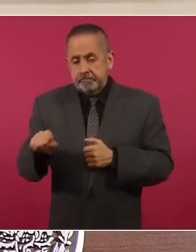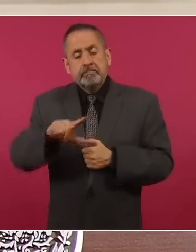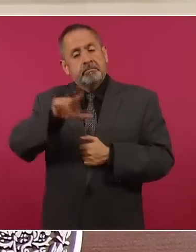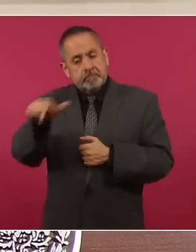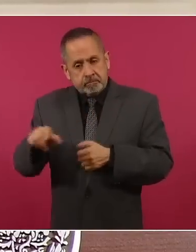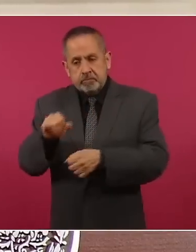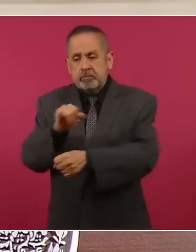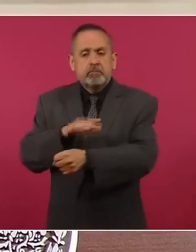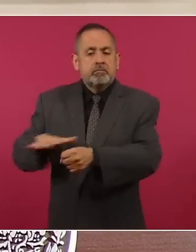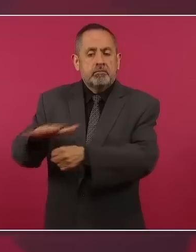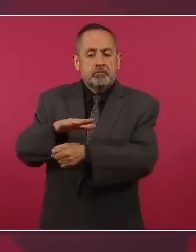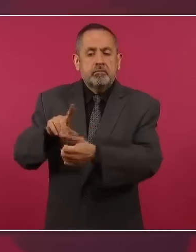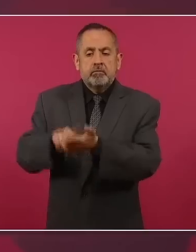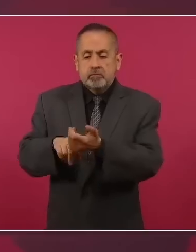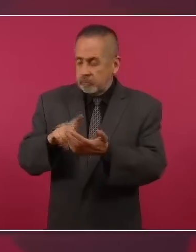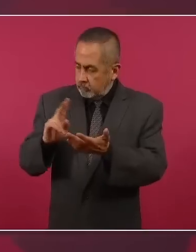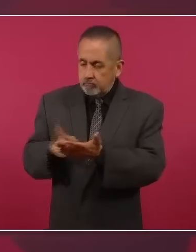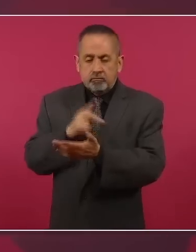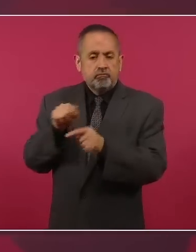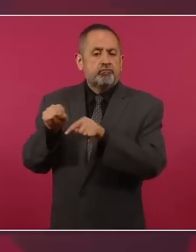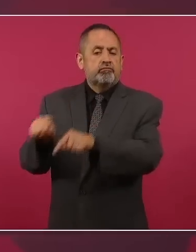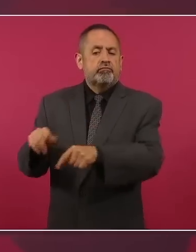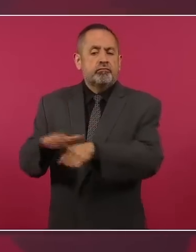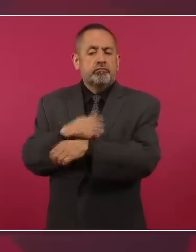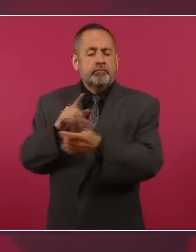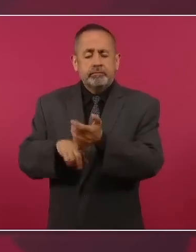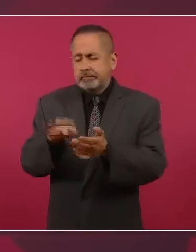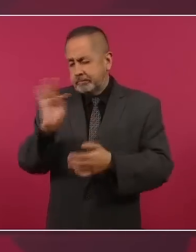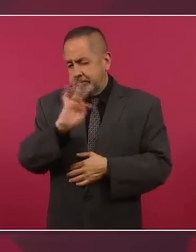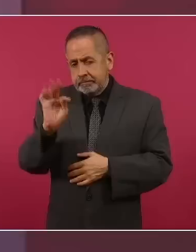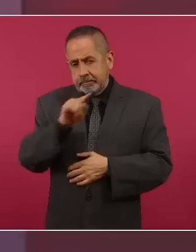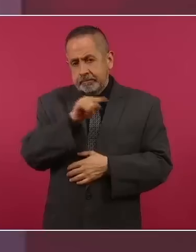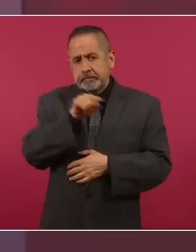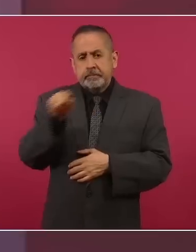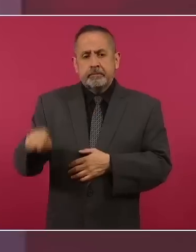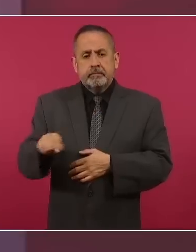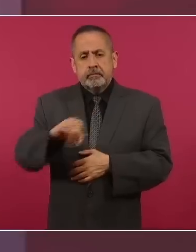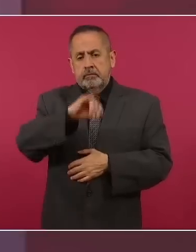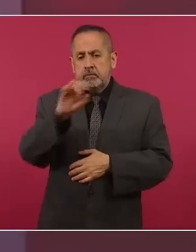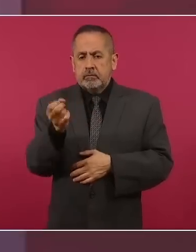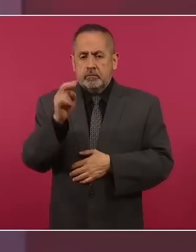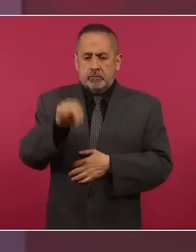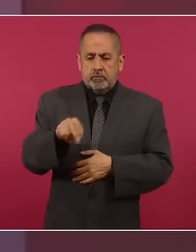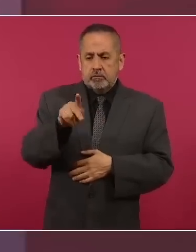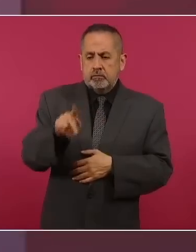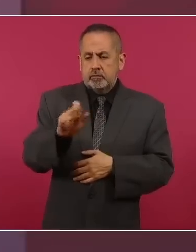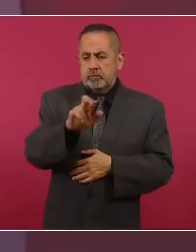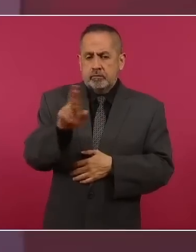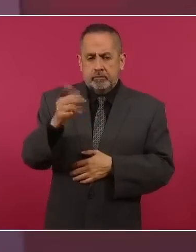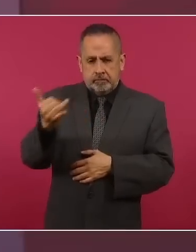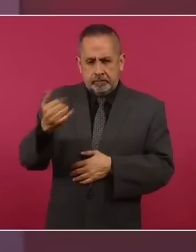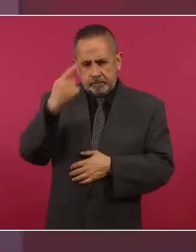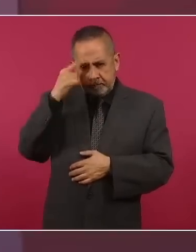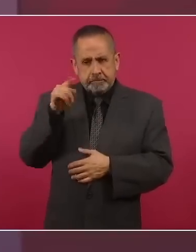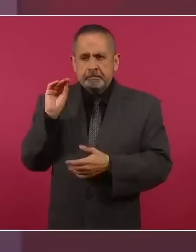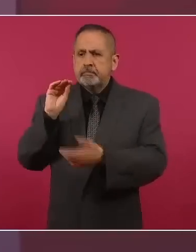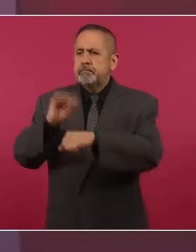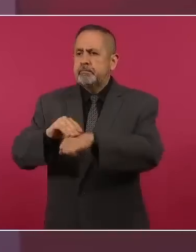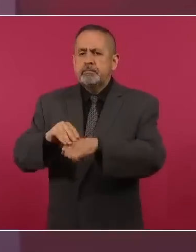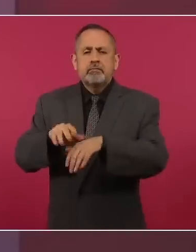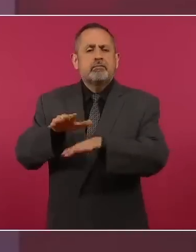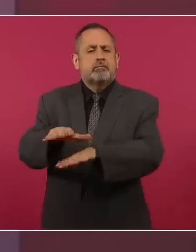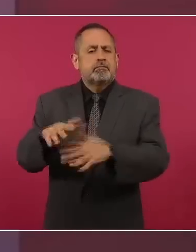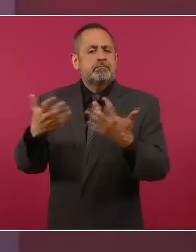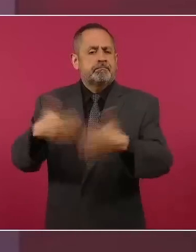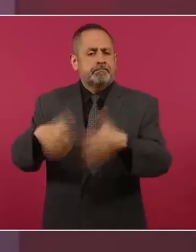porque es probable que esté John Kerry para lo de los parques también,